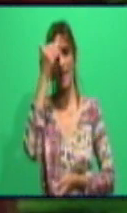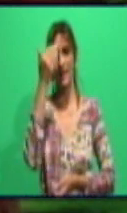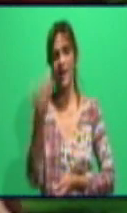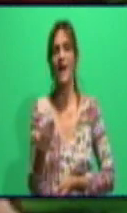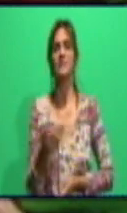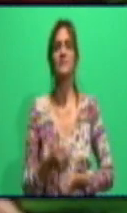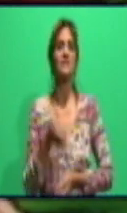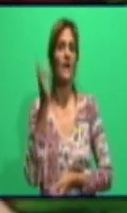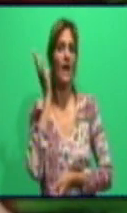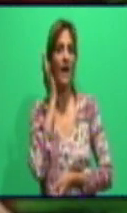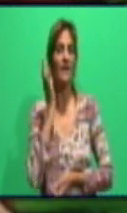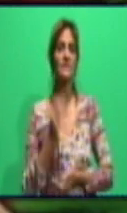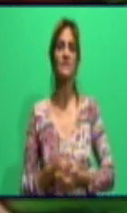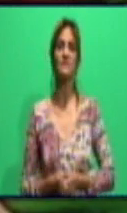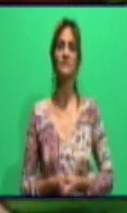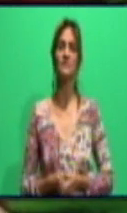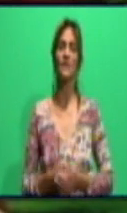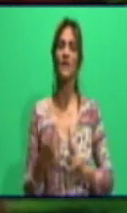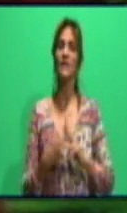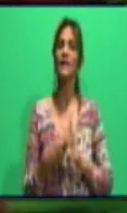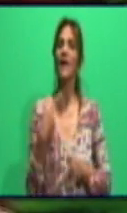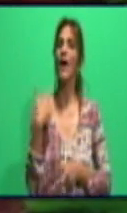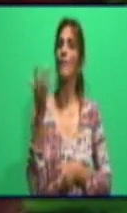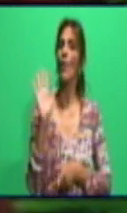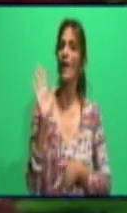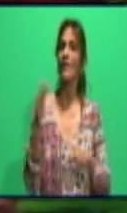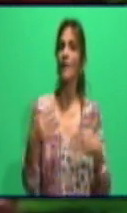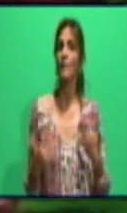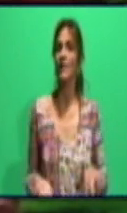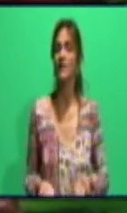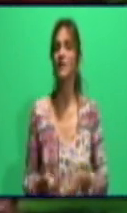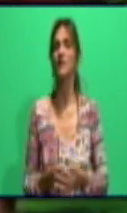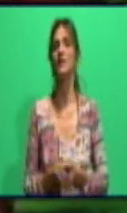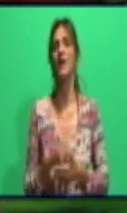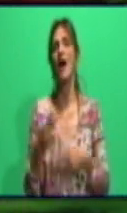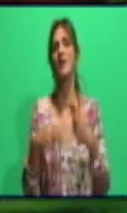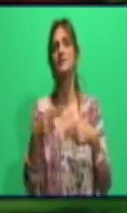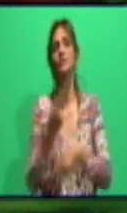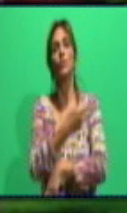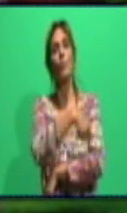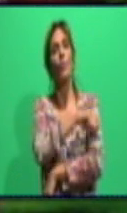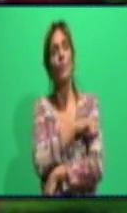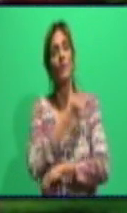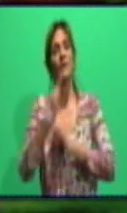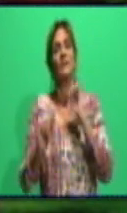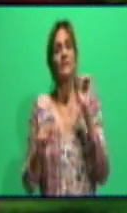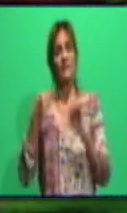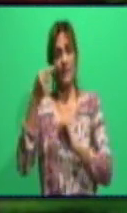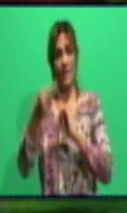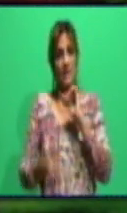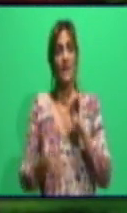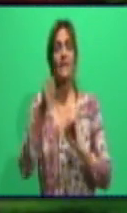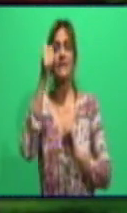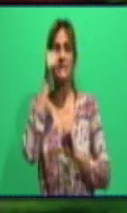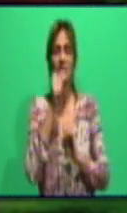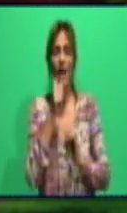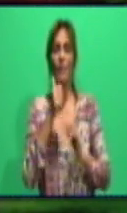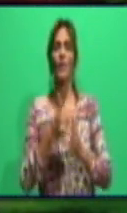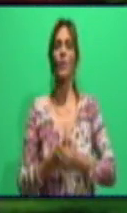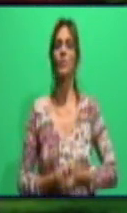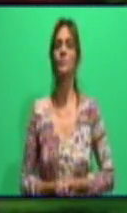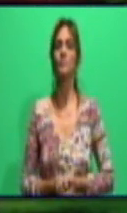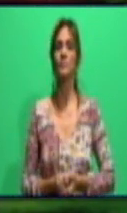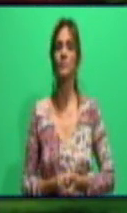Y a Yoli la voy a despedir, haciendo pública la noticia, de que mañana, mañana sábado, quedan cubiertas